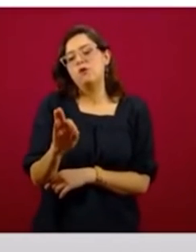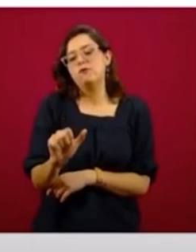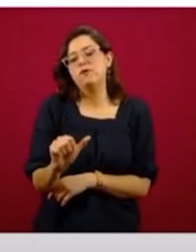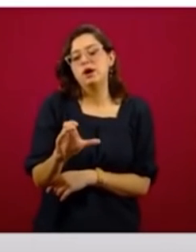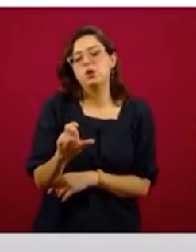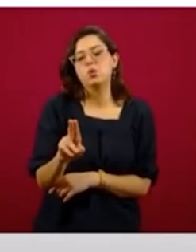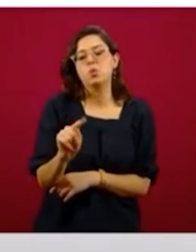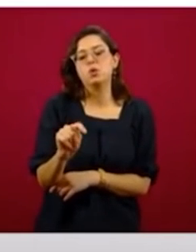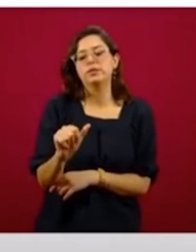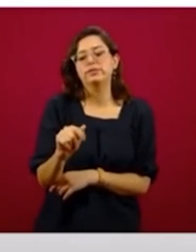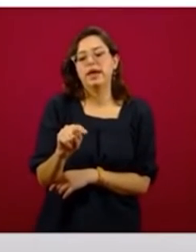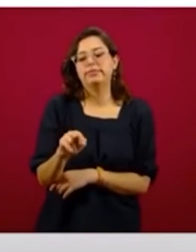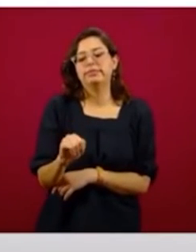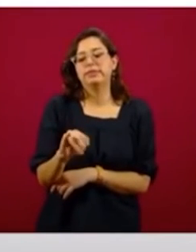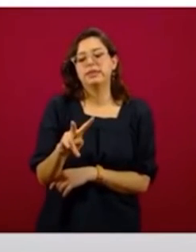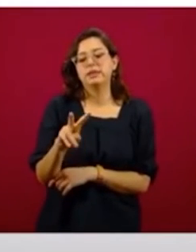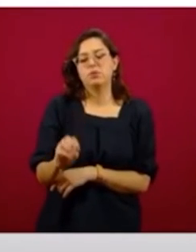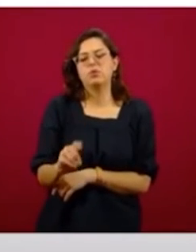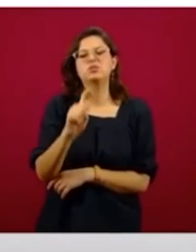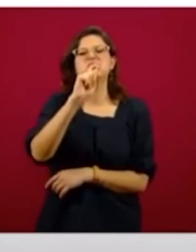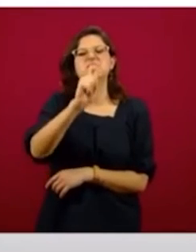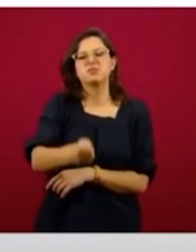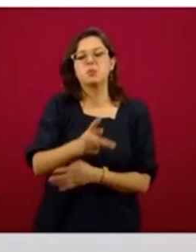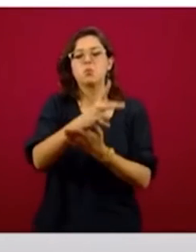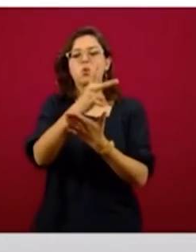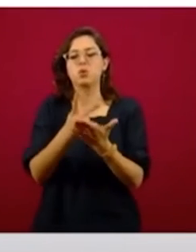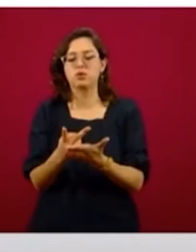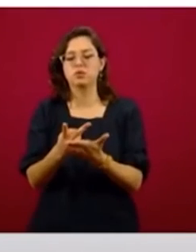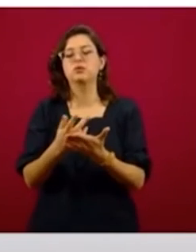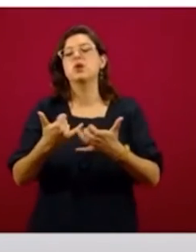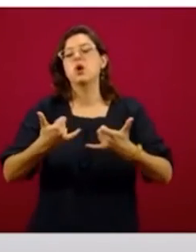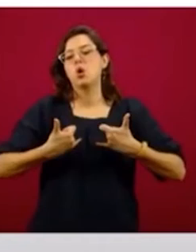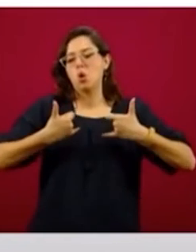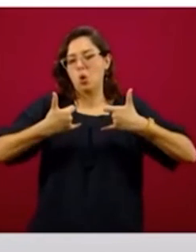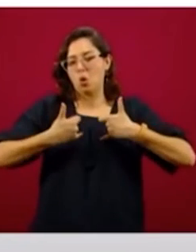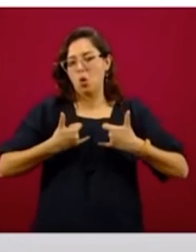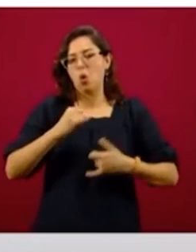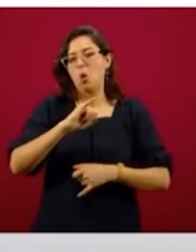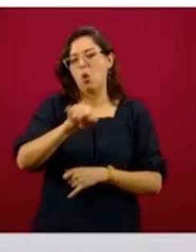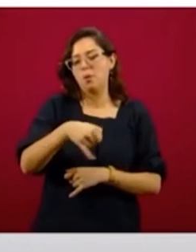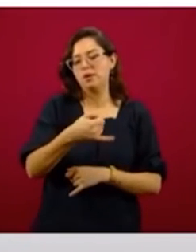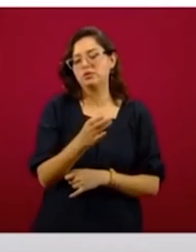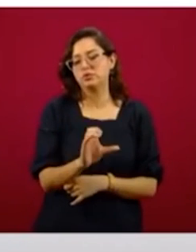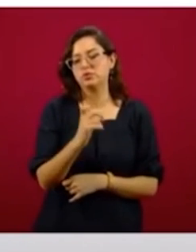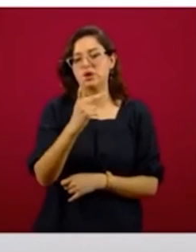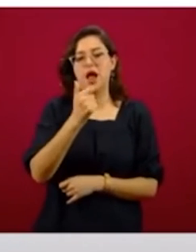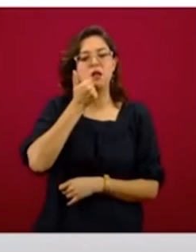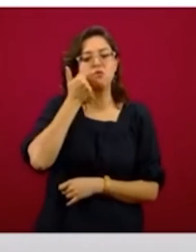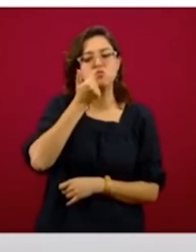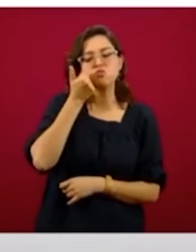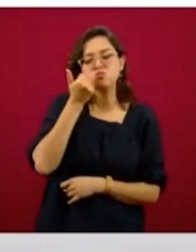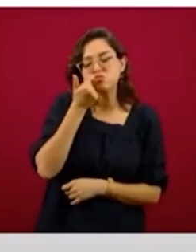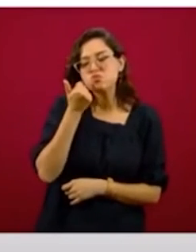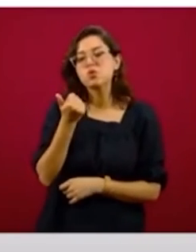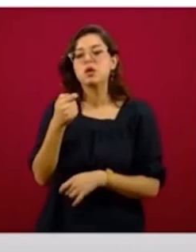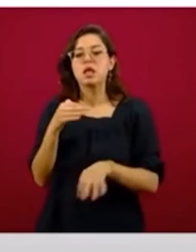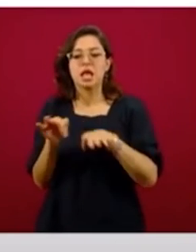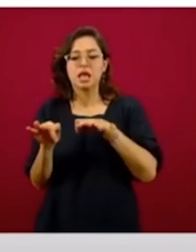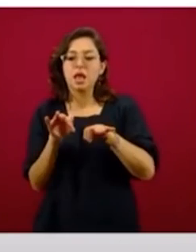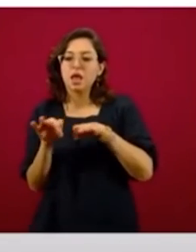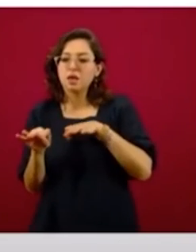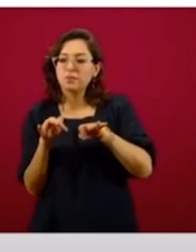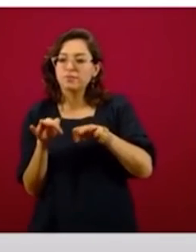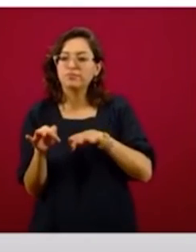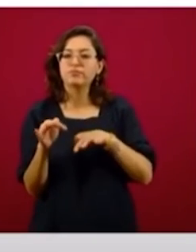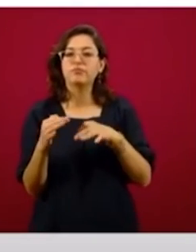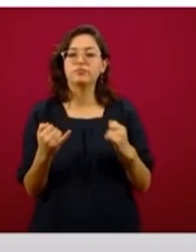secretaria en la conferencia anterior, que tiene que ver con el programa Jóvenes Construyendo Futuro, con los estudiantes, con algunos trabajadores de ciertas